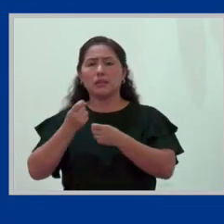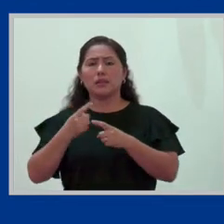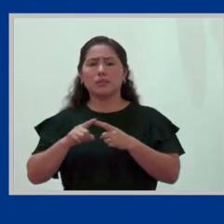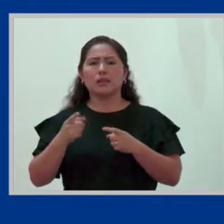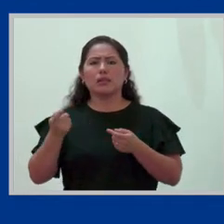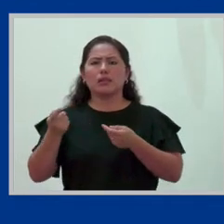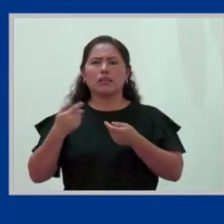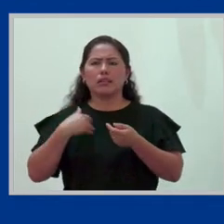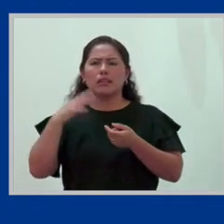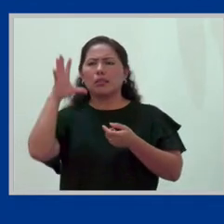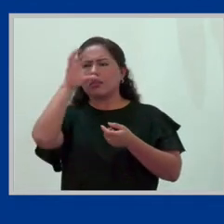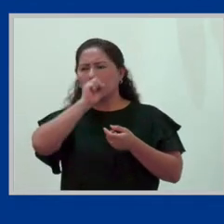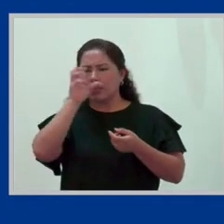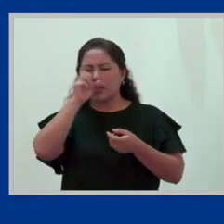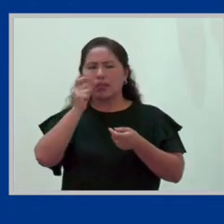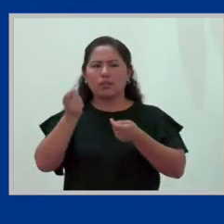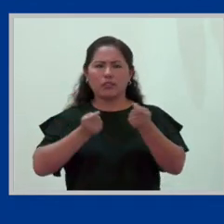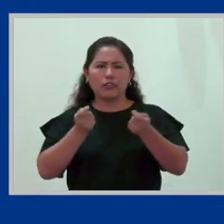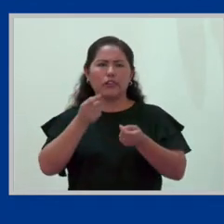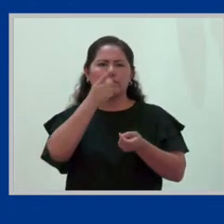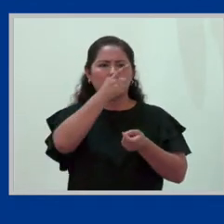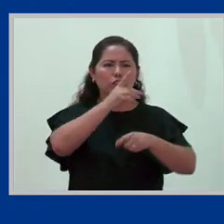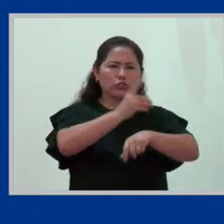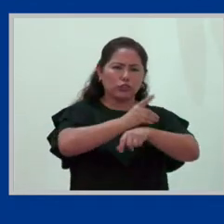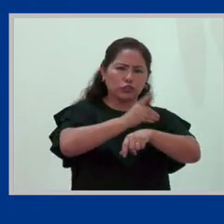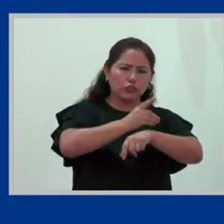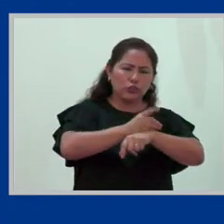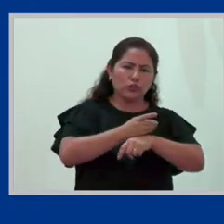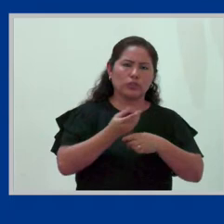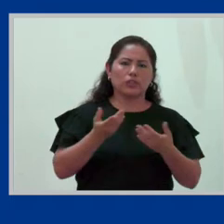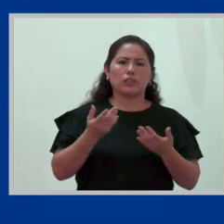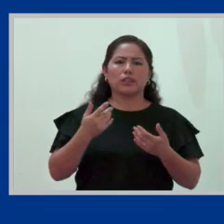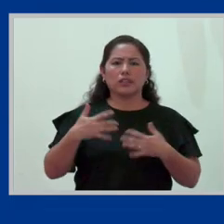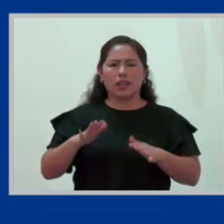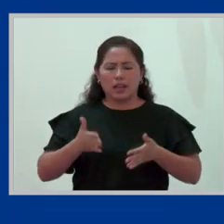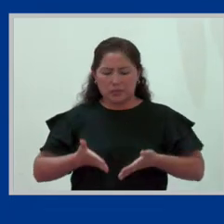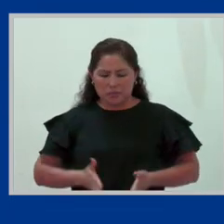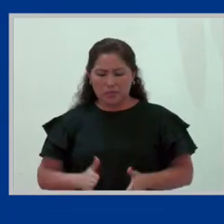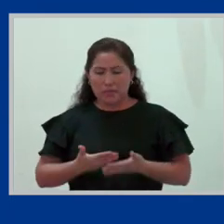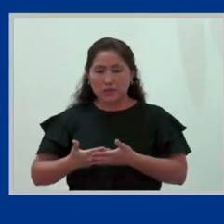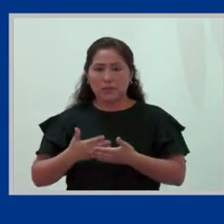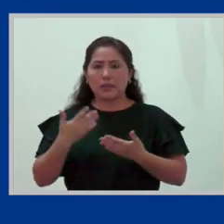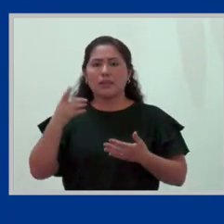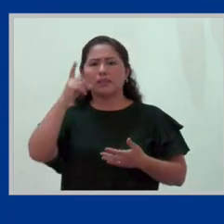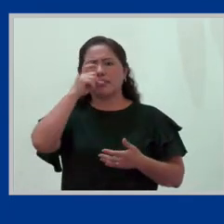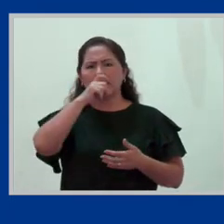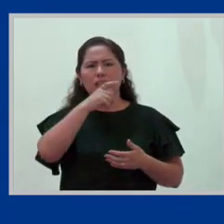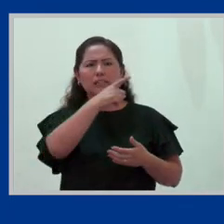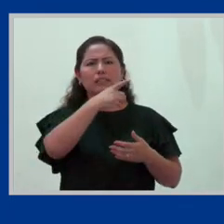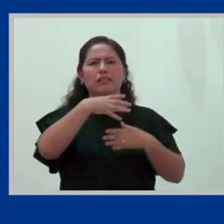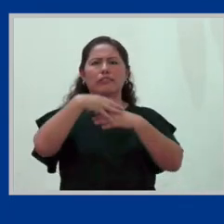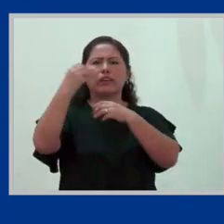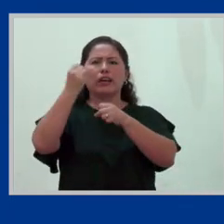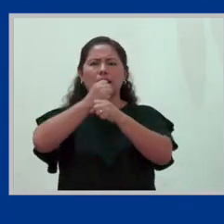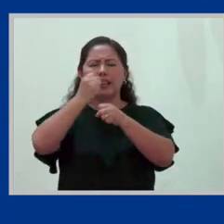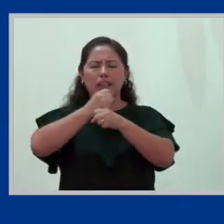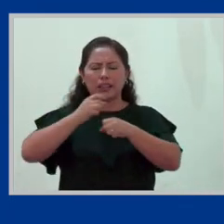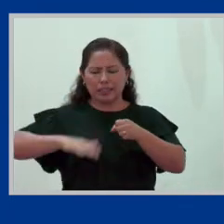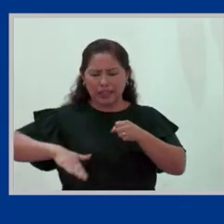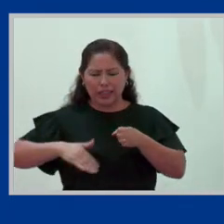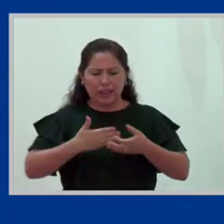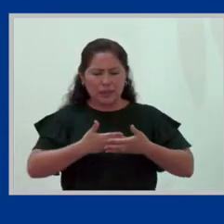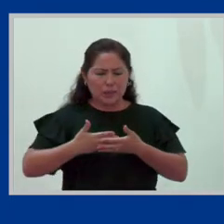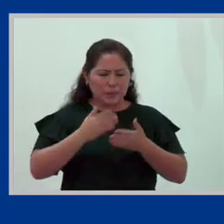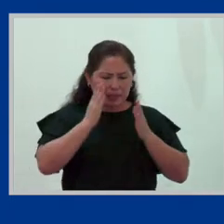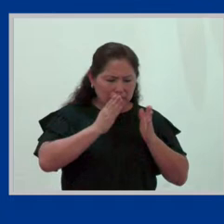prenatales, una vez que tiene al bebé, pues ya tiene mayor necesidad de salir pronto del trabajo porque